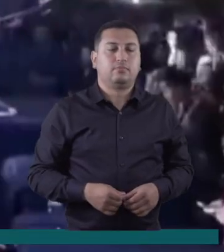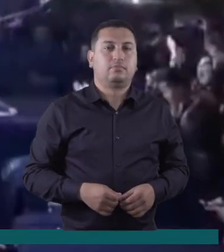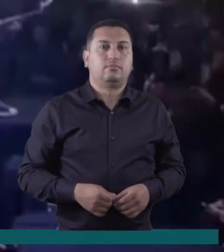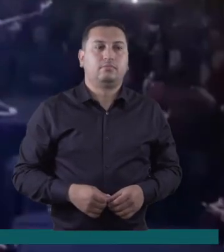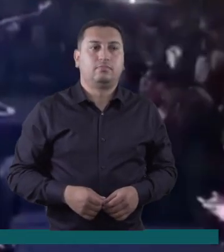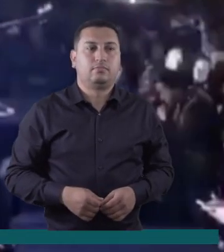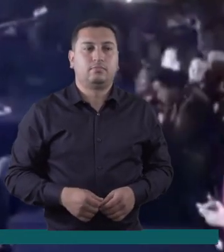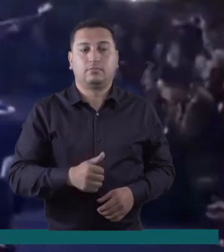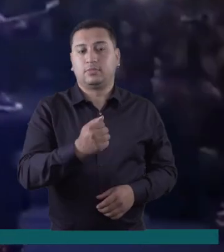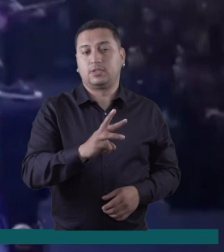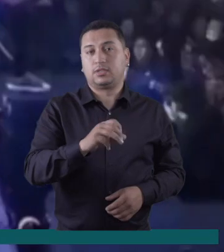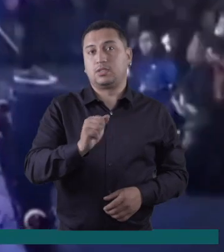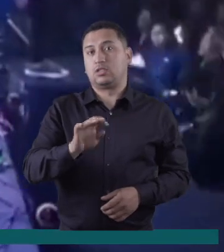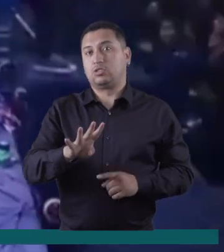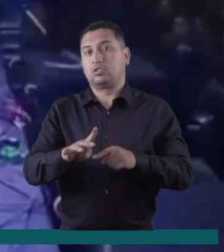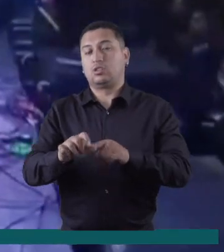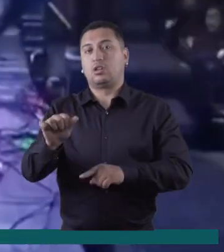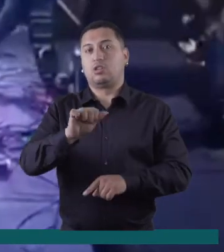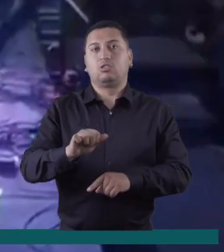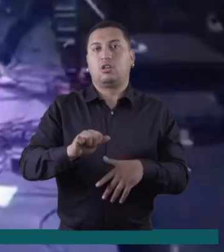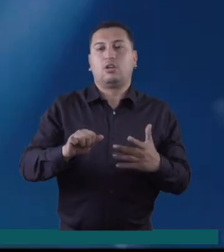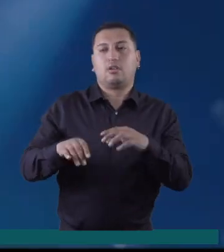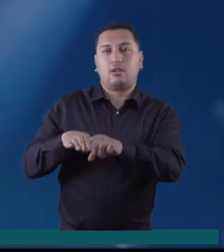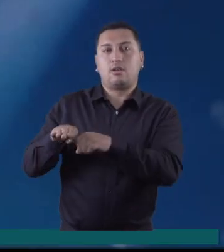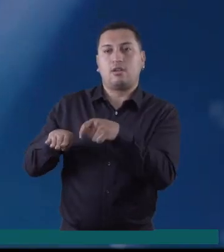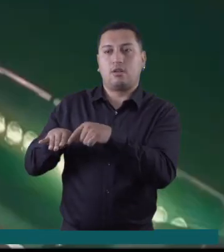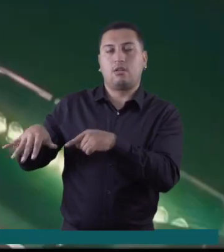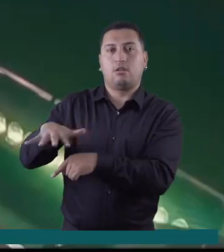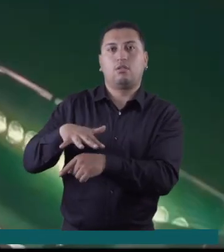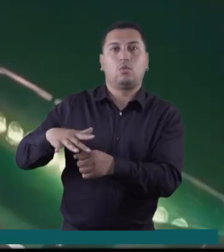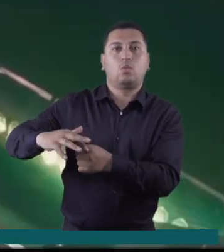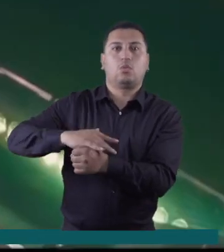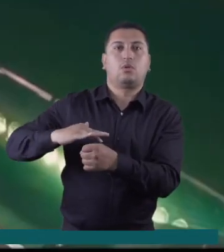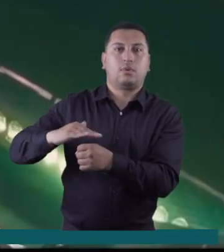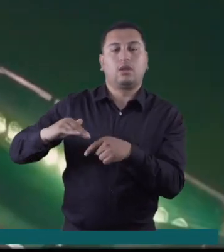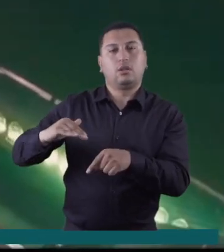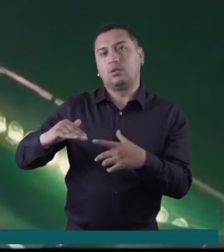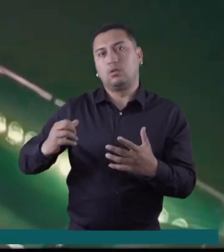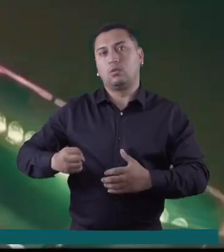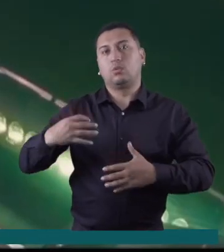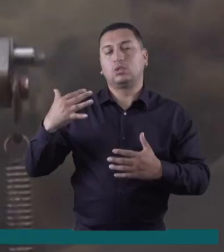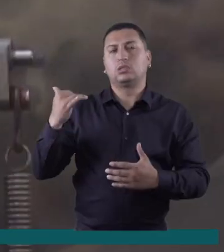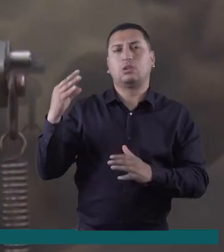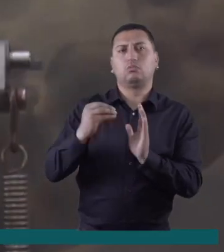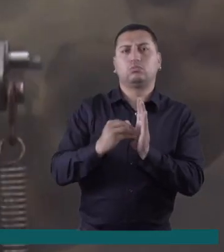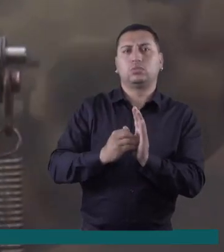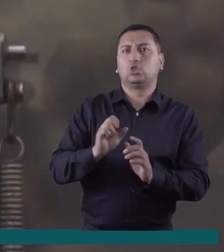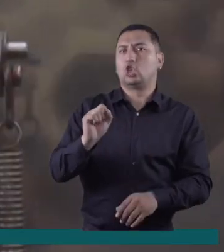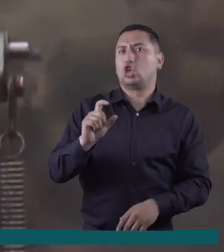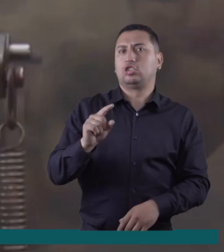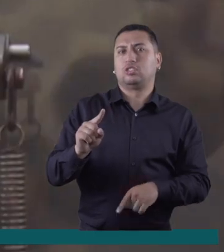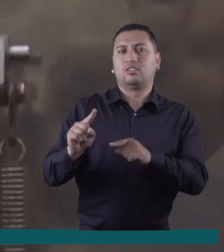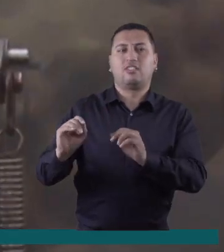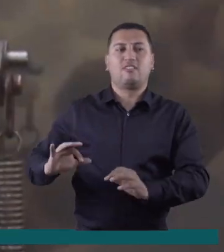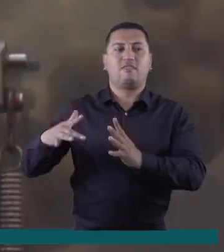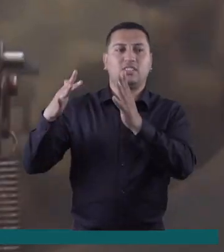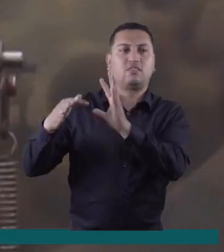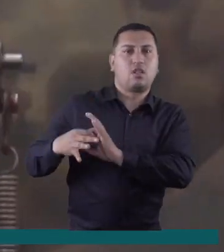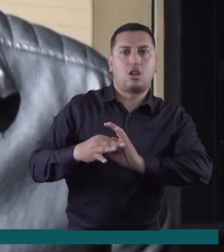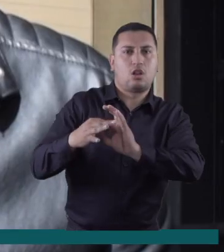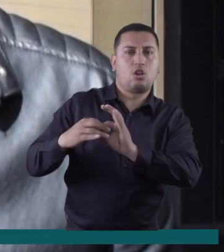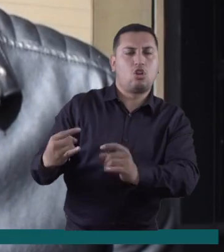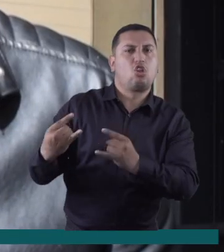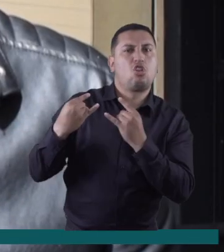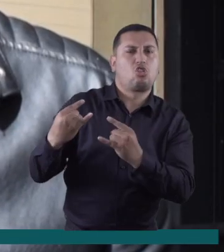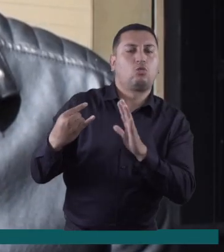Del 13 al 14 de agosto, el rock se tomó al municipio de Cajicá, en Cundinamarca, con la edición número 11 del Festival Fortaleza